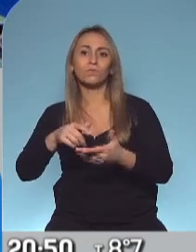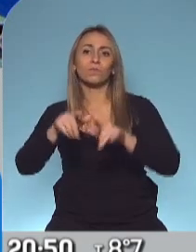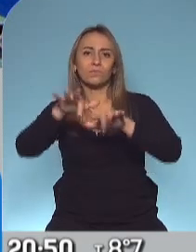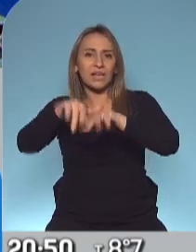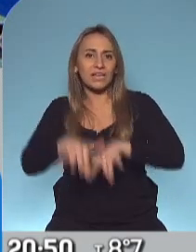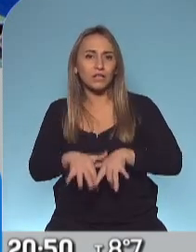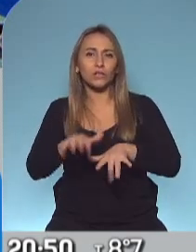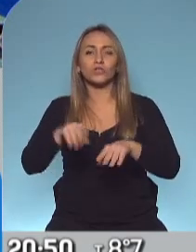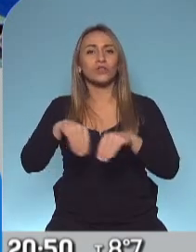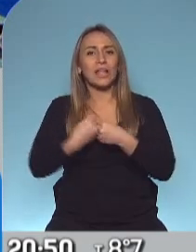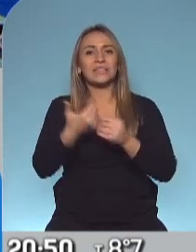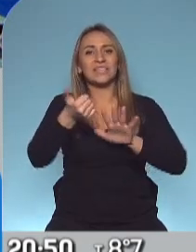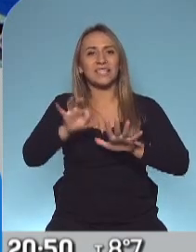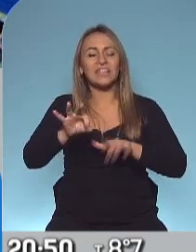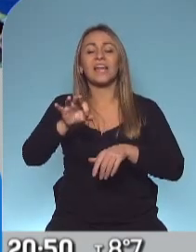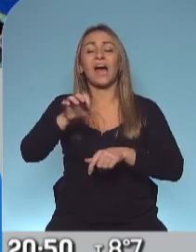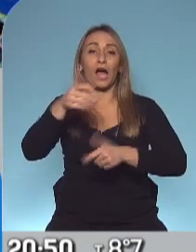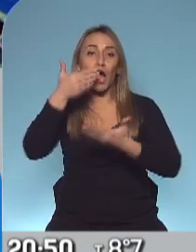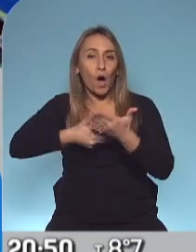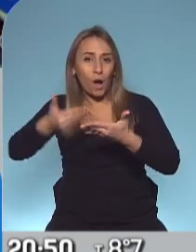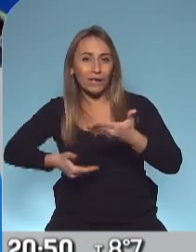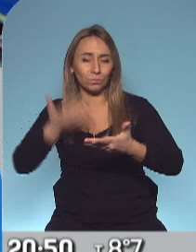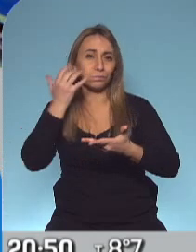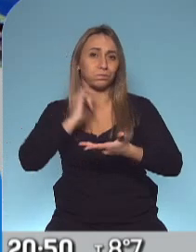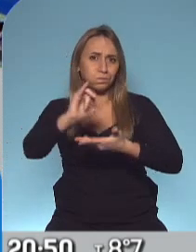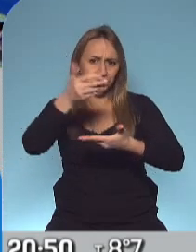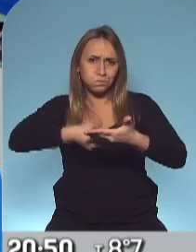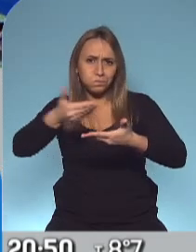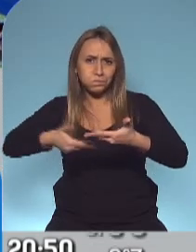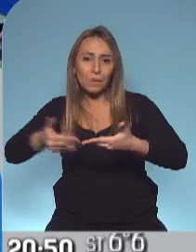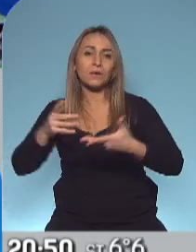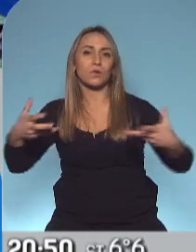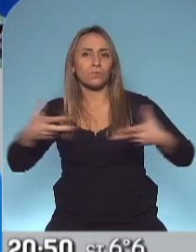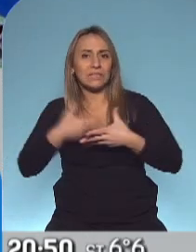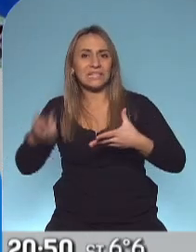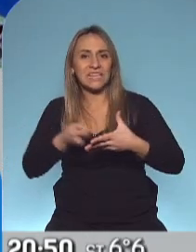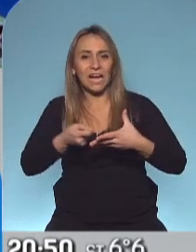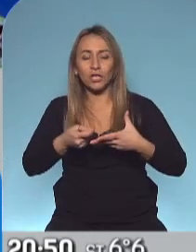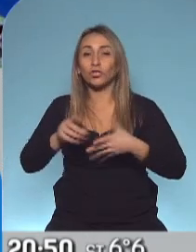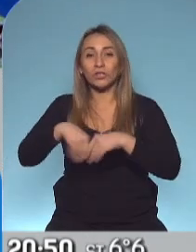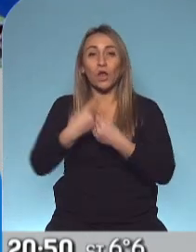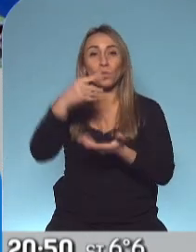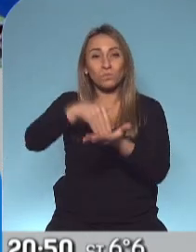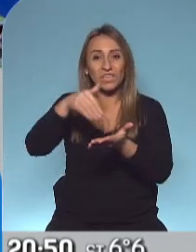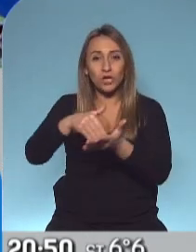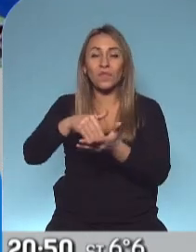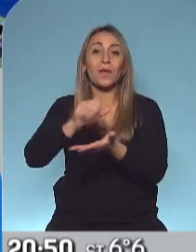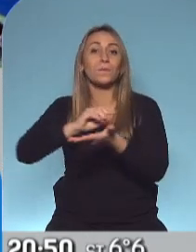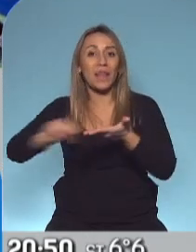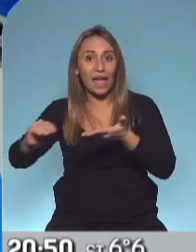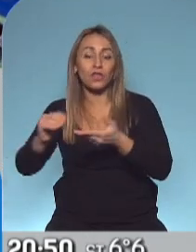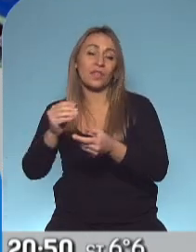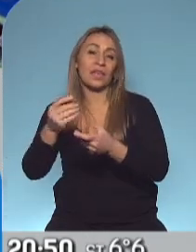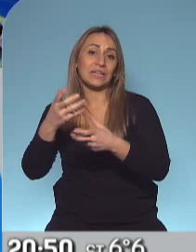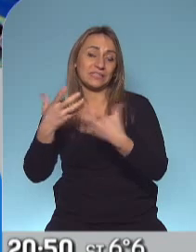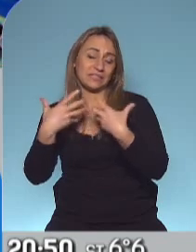escrito de más de 60 páginas que presentaron esta red sindical que reúne a más de un millón de trabajadores de la salud y que